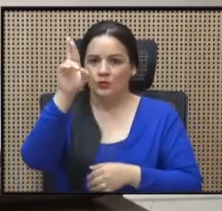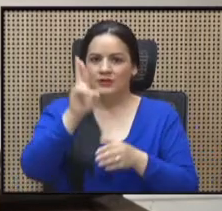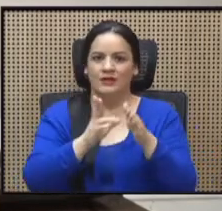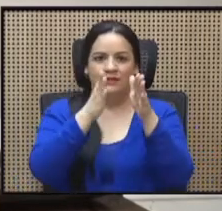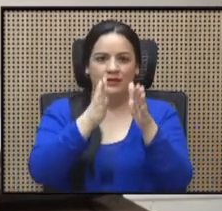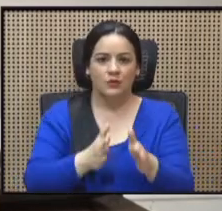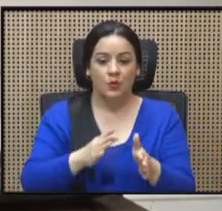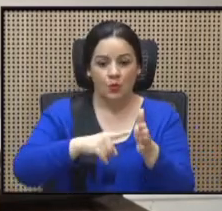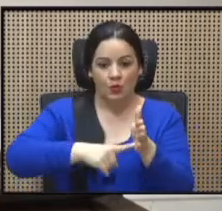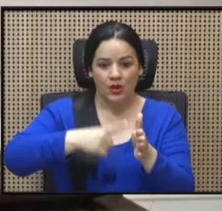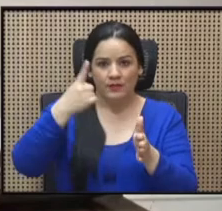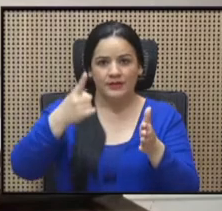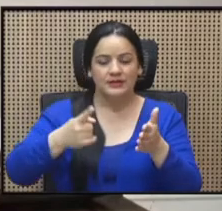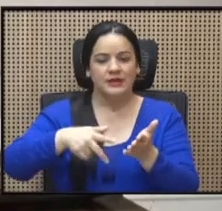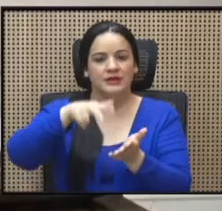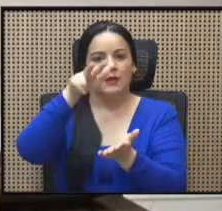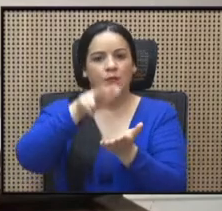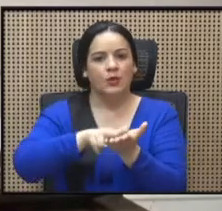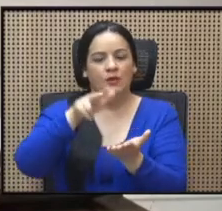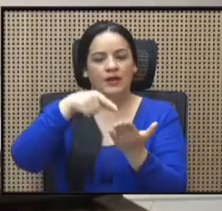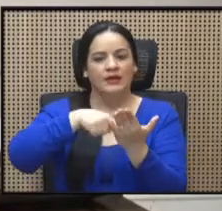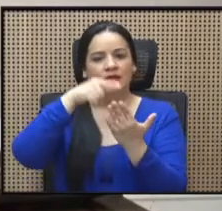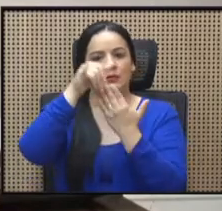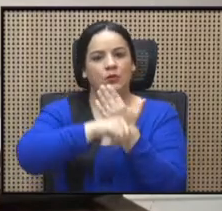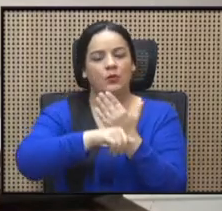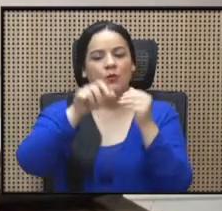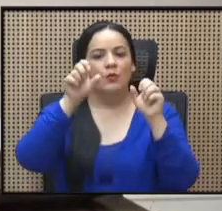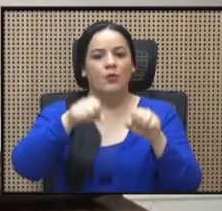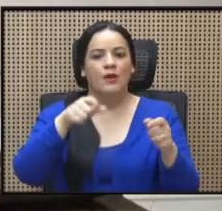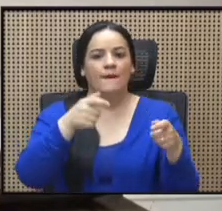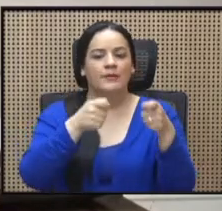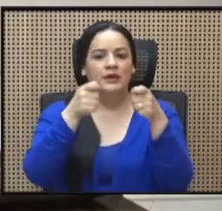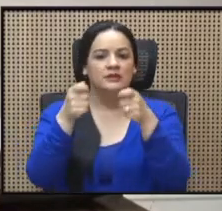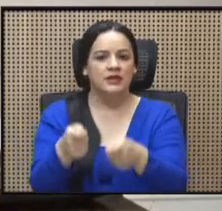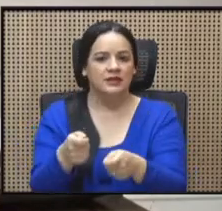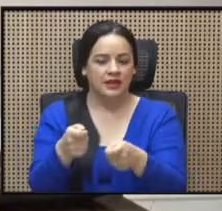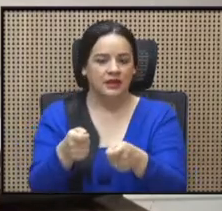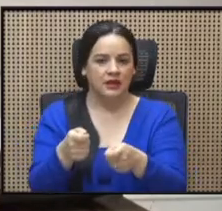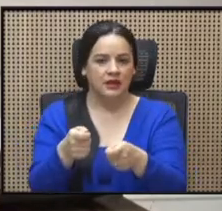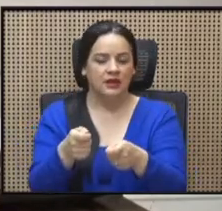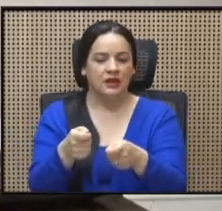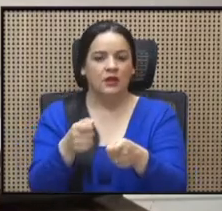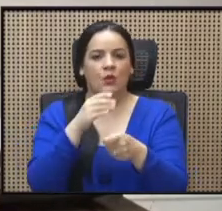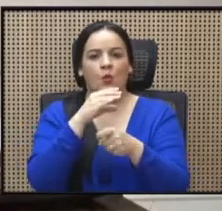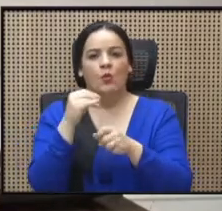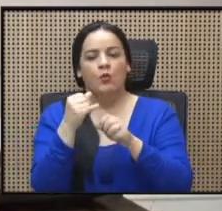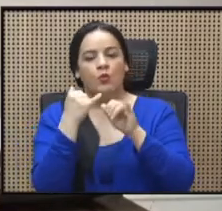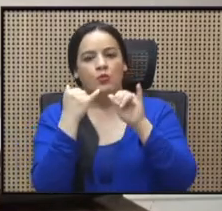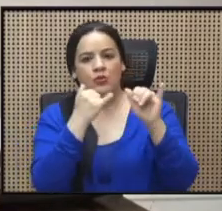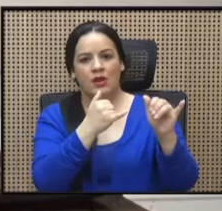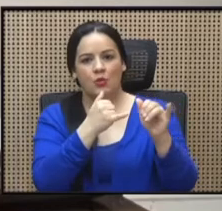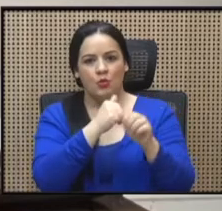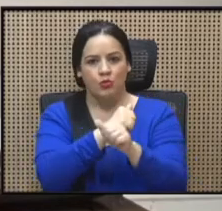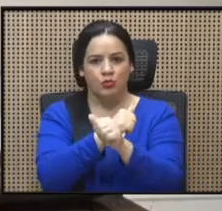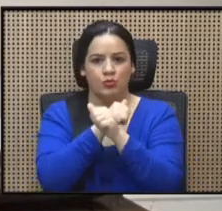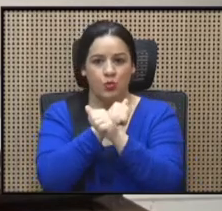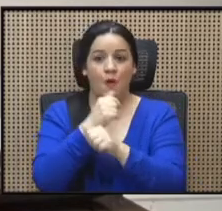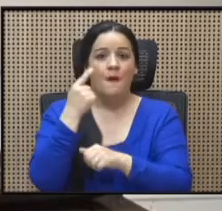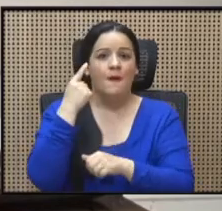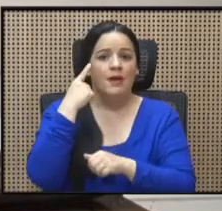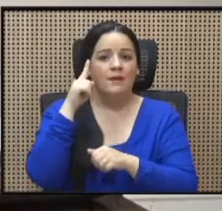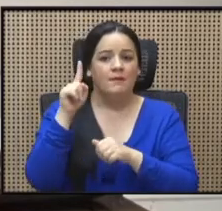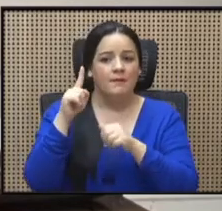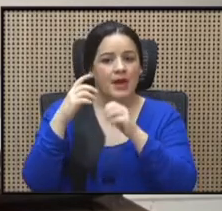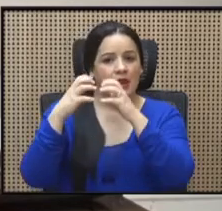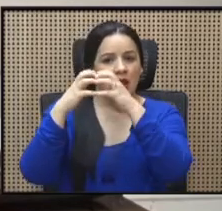se apruebe este proyecto, pueda presentar un recurso y traerse bastante abajo una buena parte, al menos,